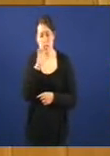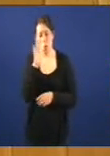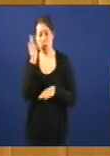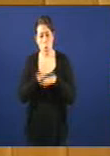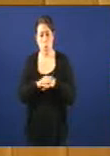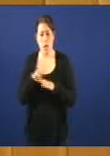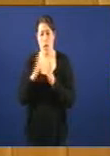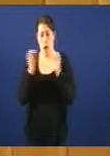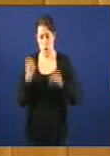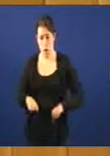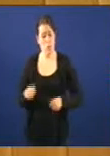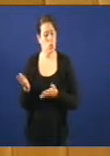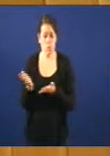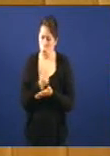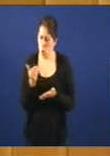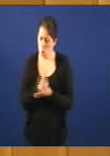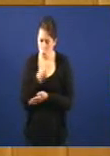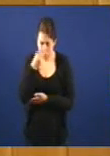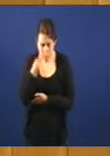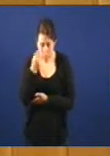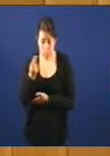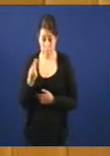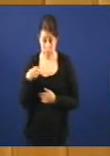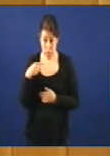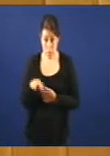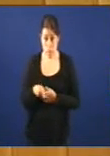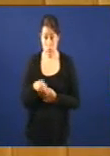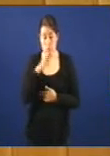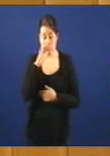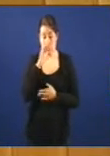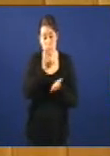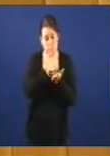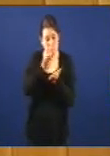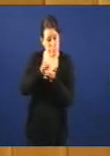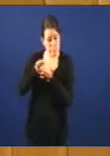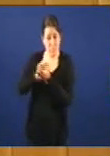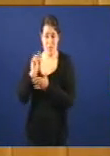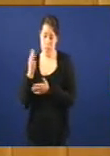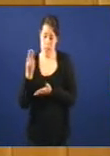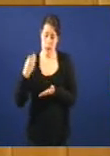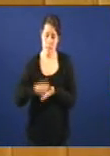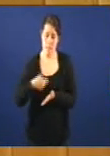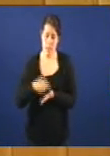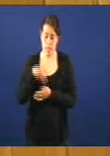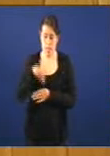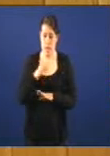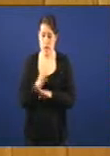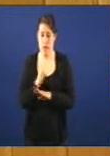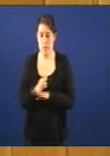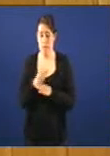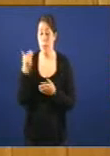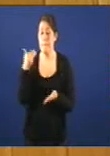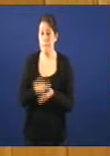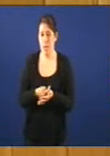acordos deste Parlamento todo tanto é así que recolhendo unha terceira demanda deste Parlamento no que se nos pedía